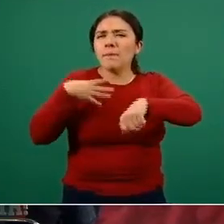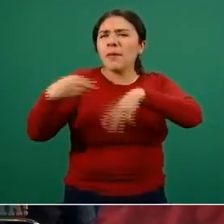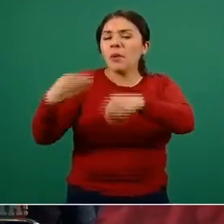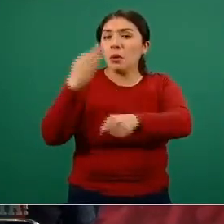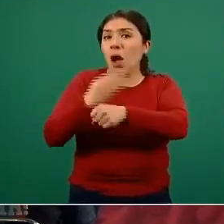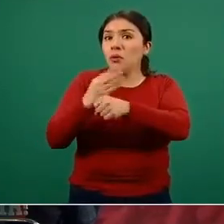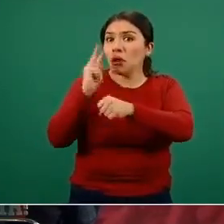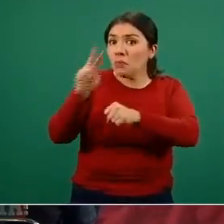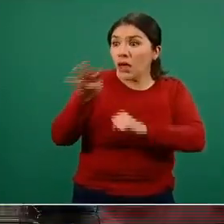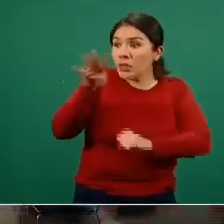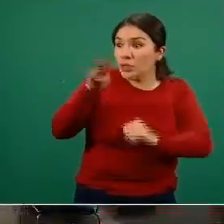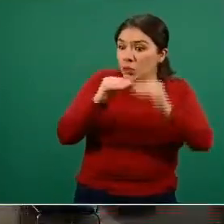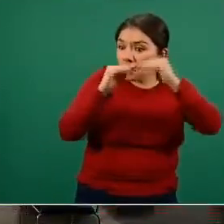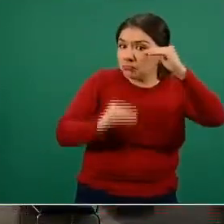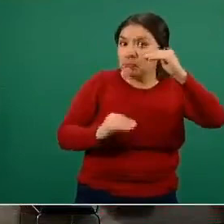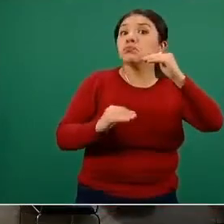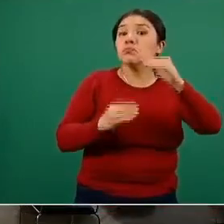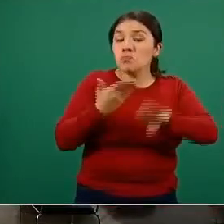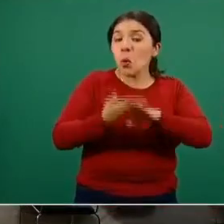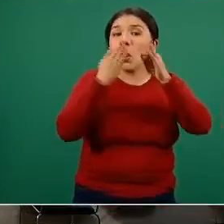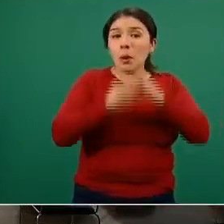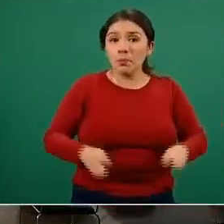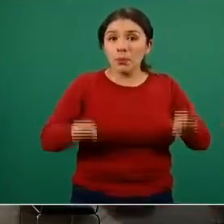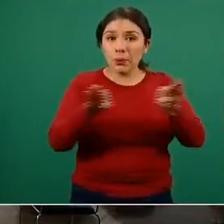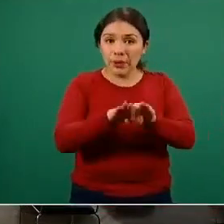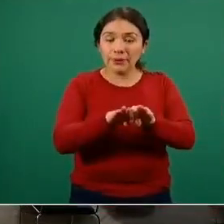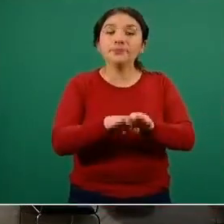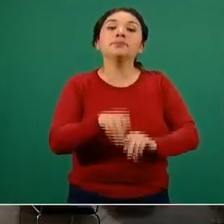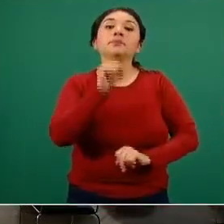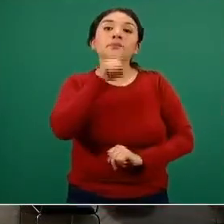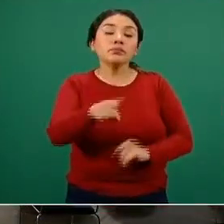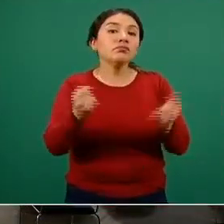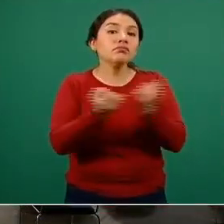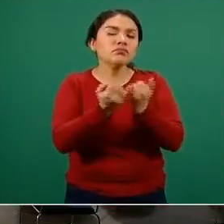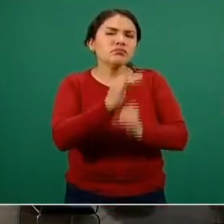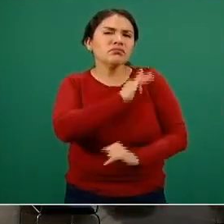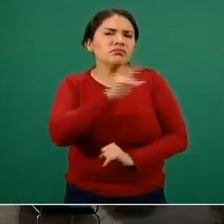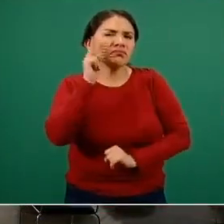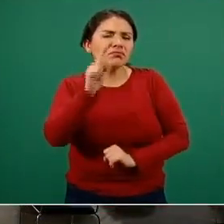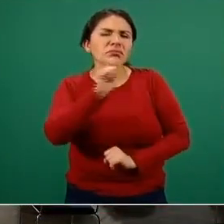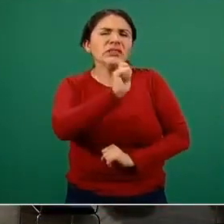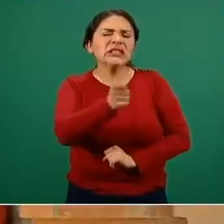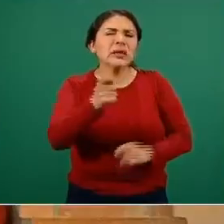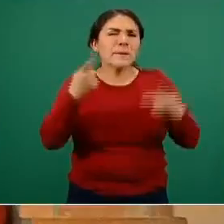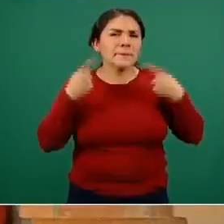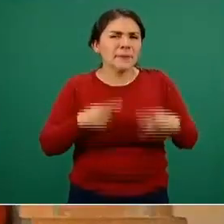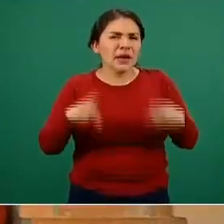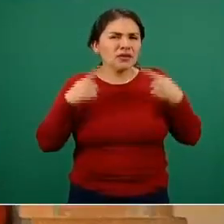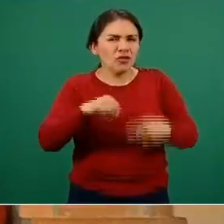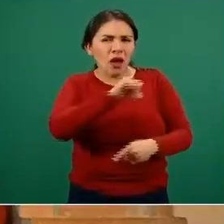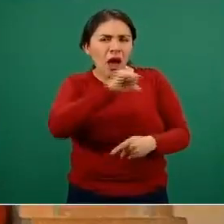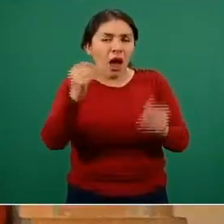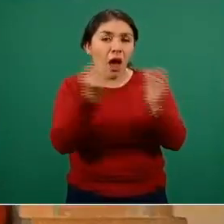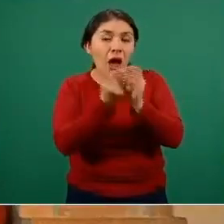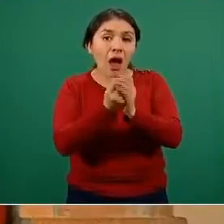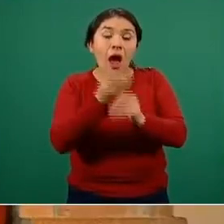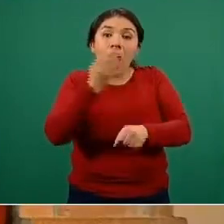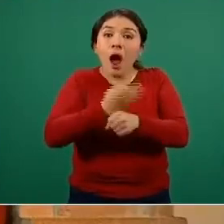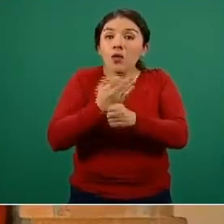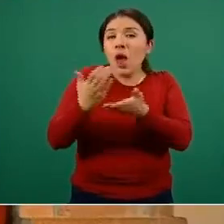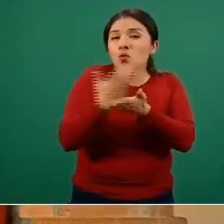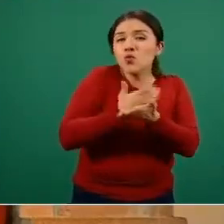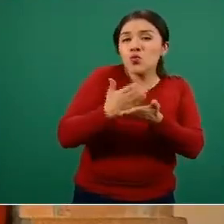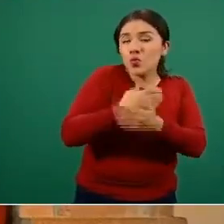mayores disminuciones que hemos hasta el momento tenidos. Así también podemos ver que las personas que se están recuperando de la